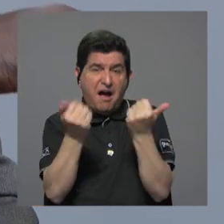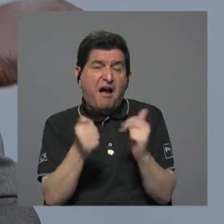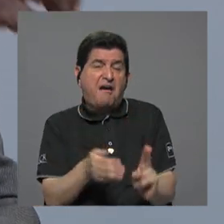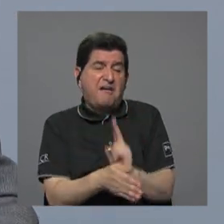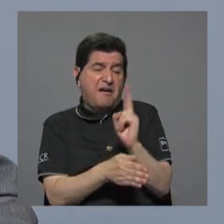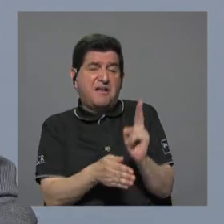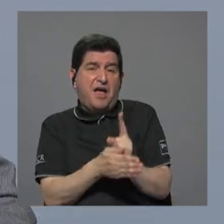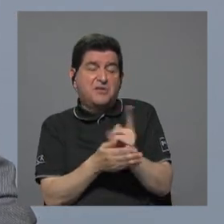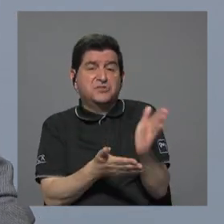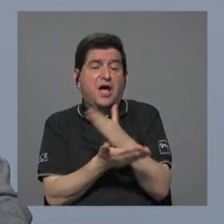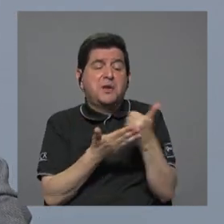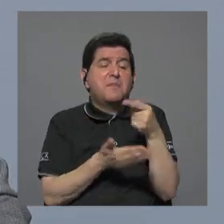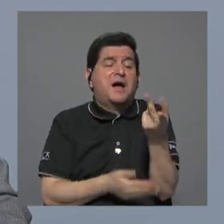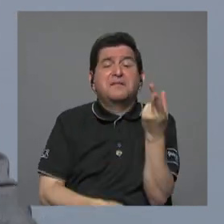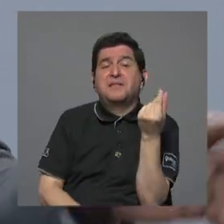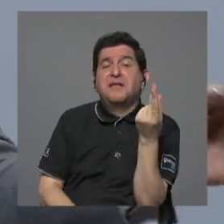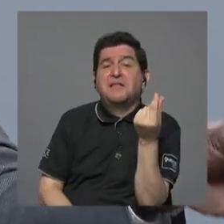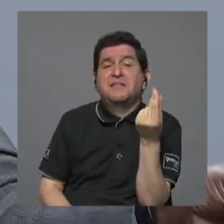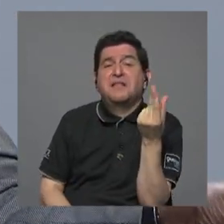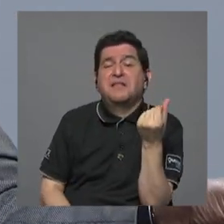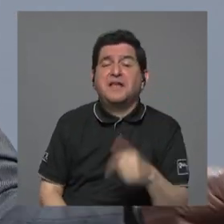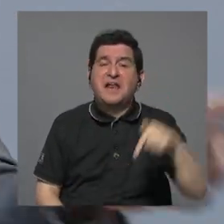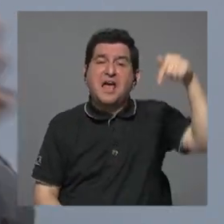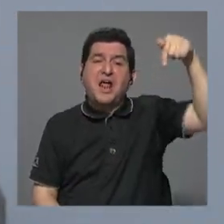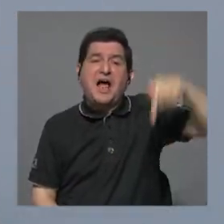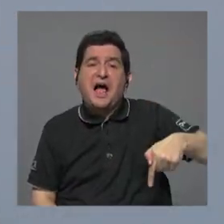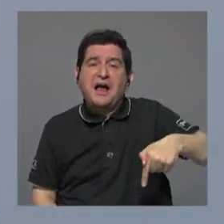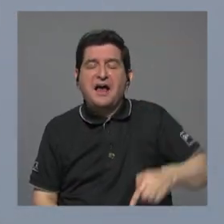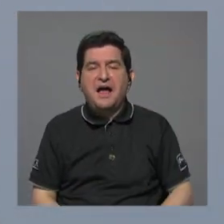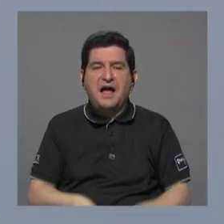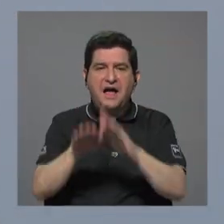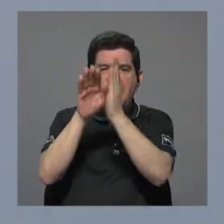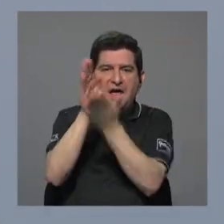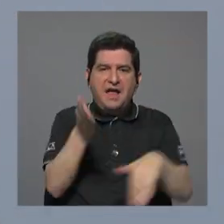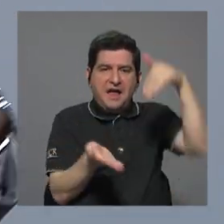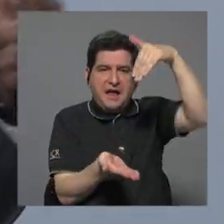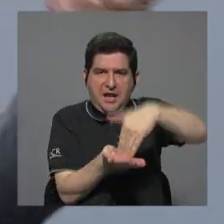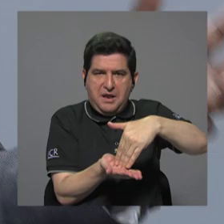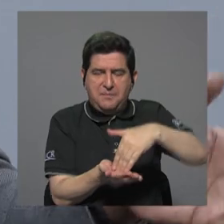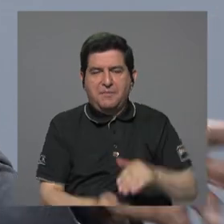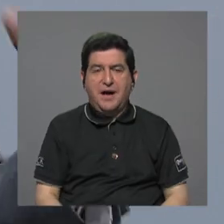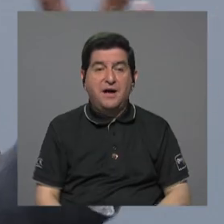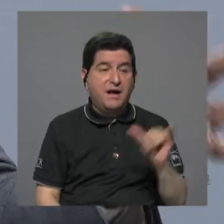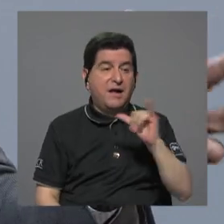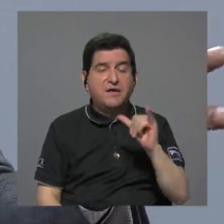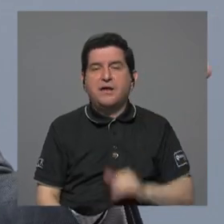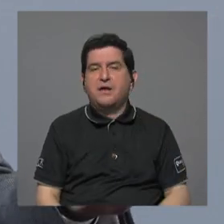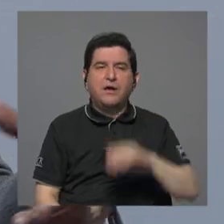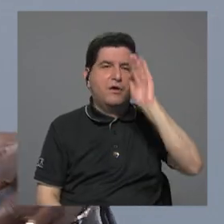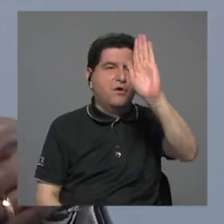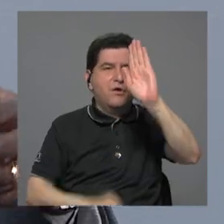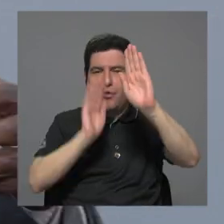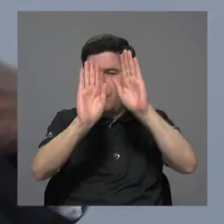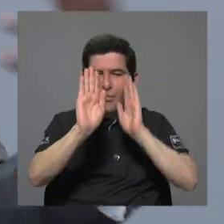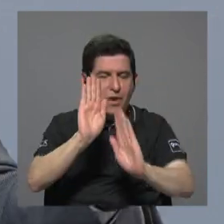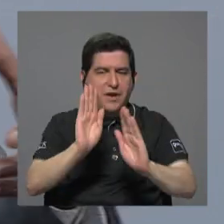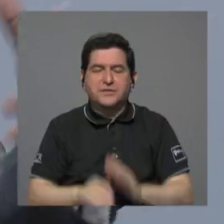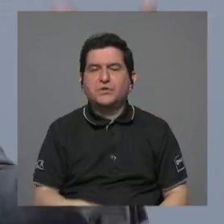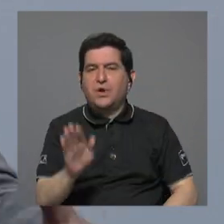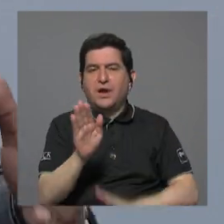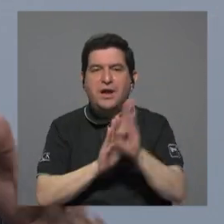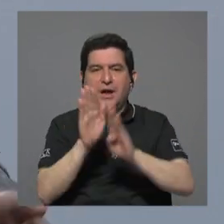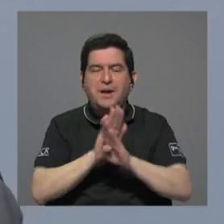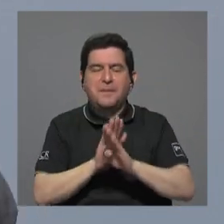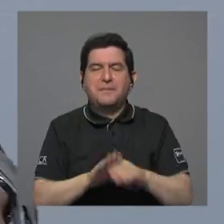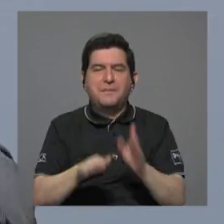utilizar parte de esos recursos aquí en el valle central bajo el mismo esquema de desarrollo